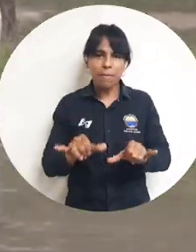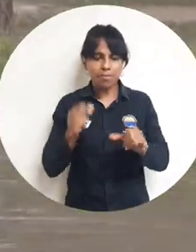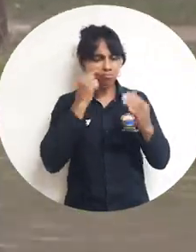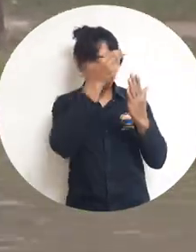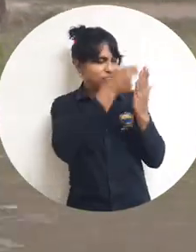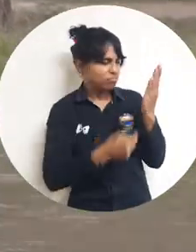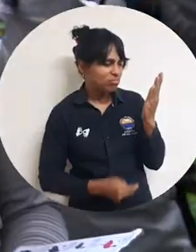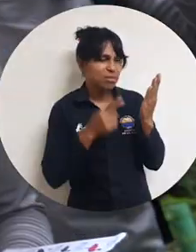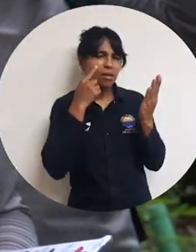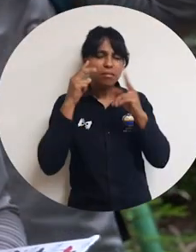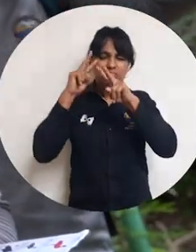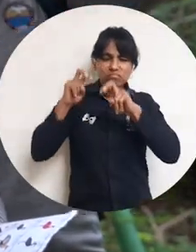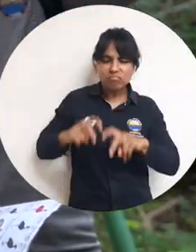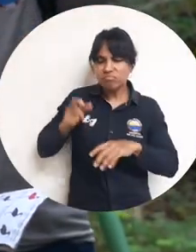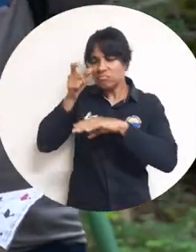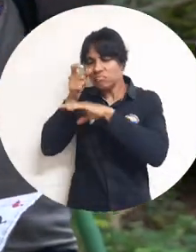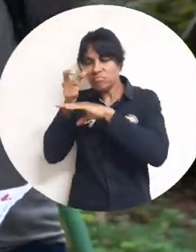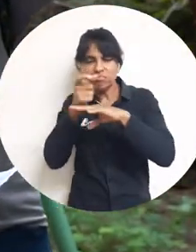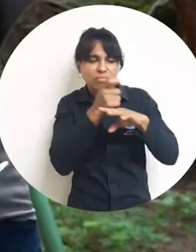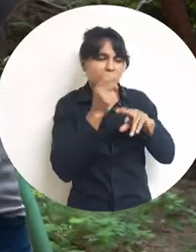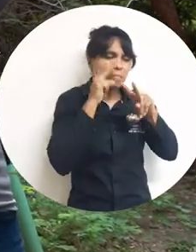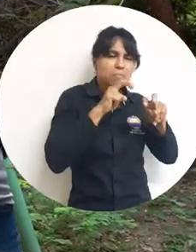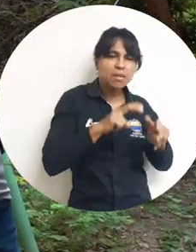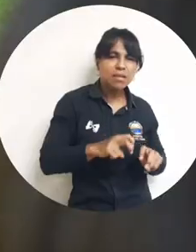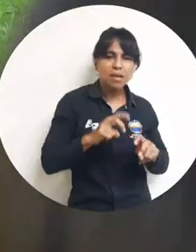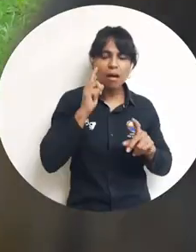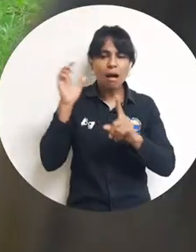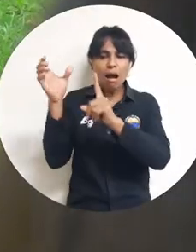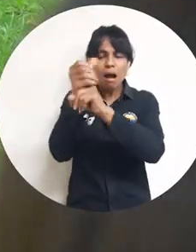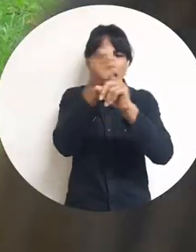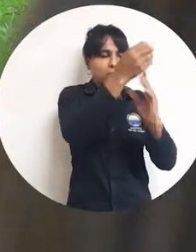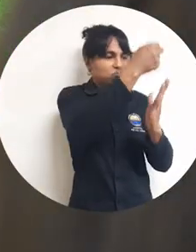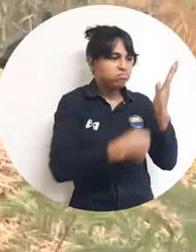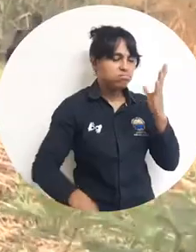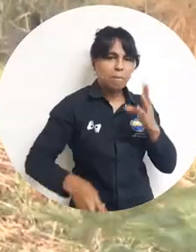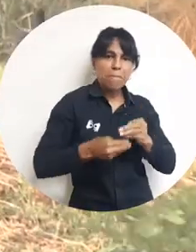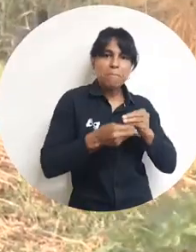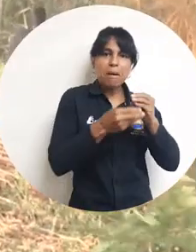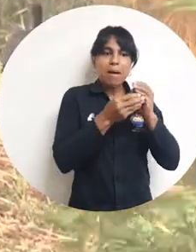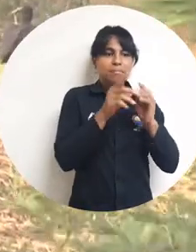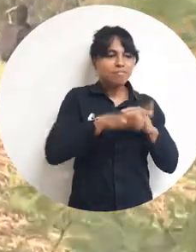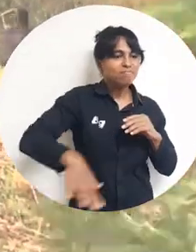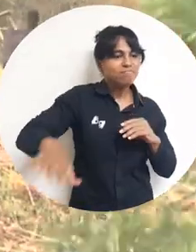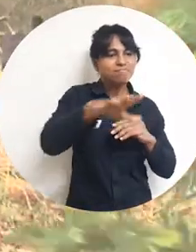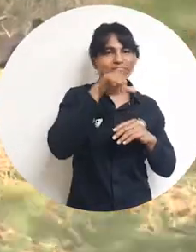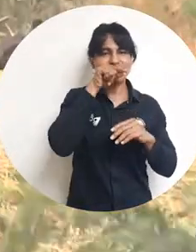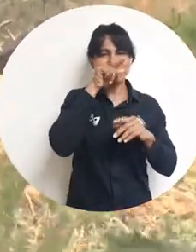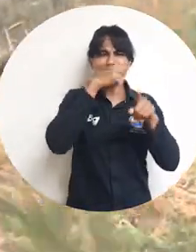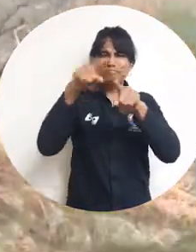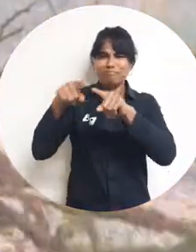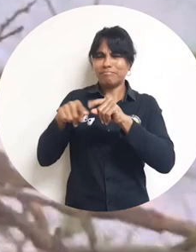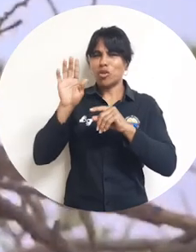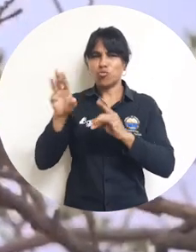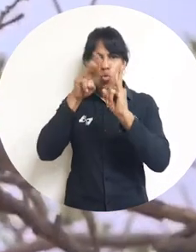identificadas gracias a constantes observaciones investigativas, consolidando un listado cada vez más completo de las joyas